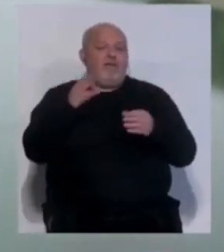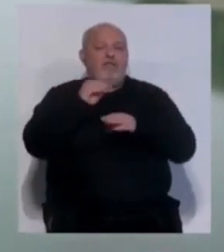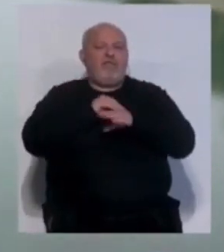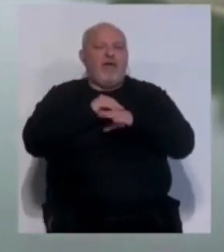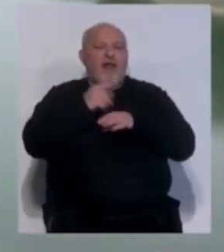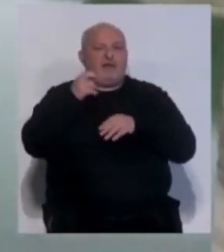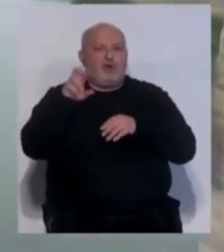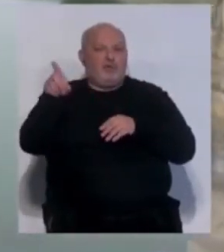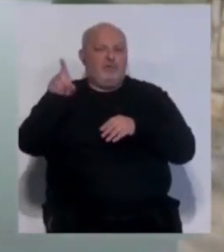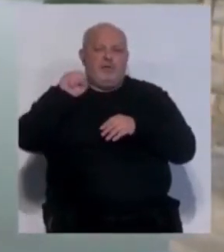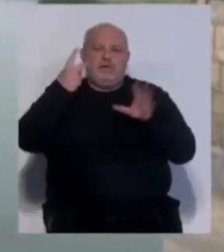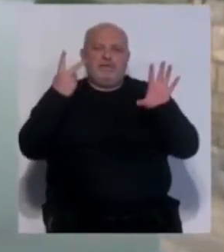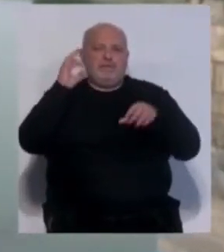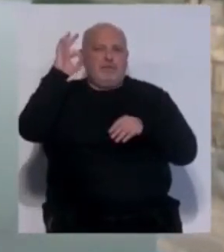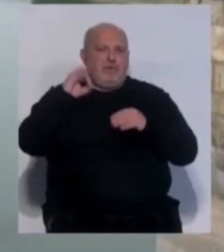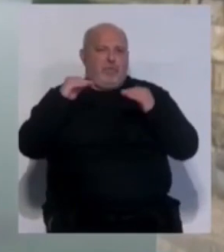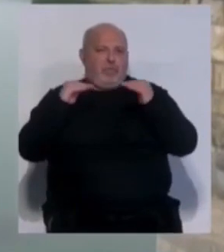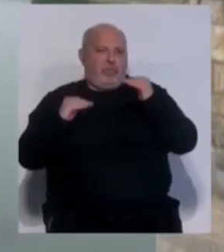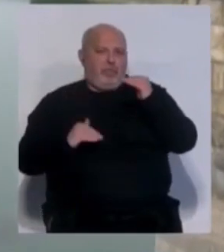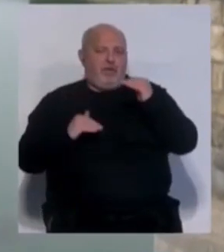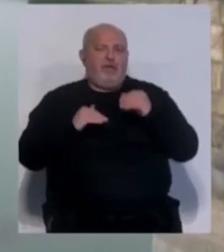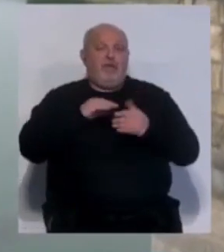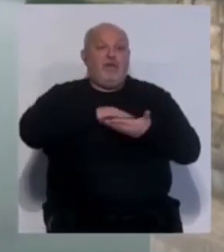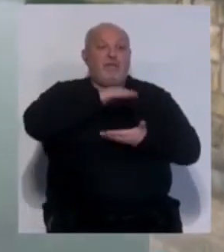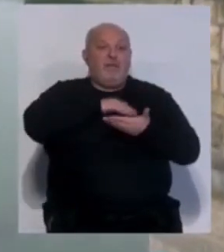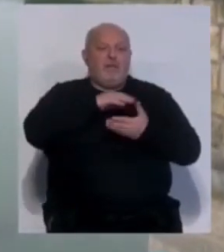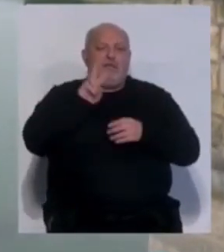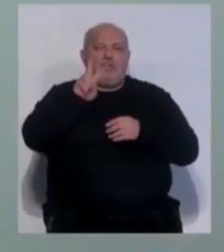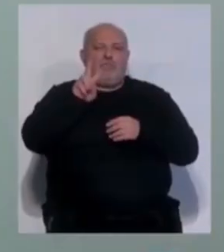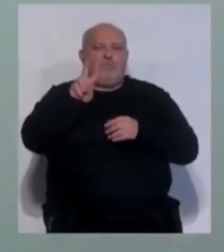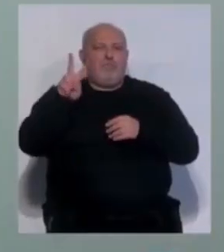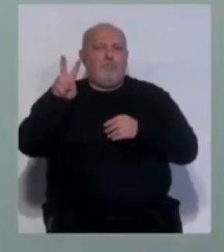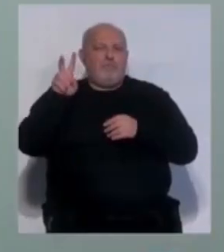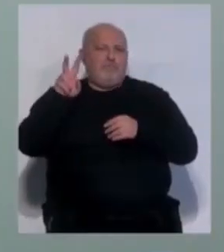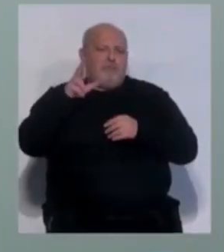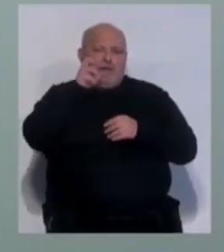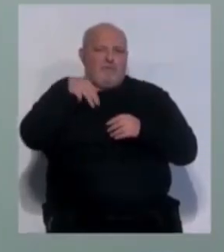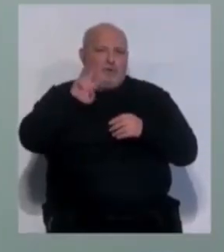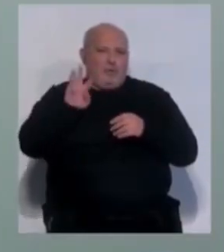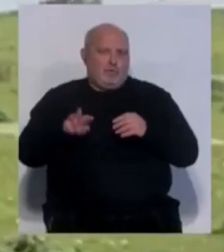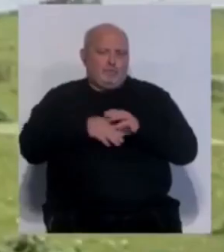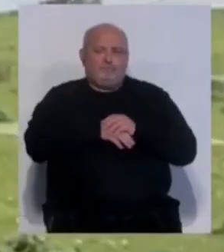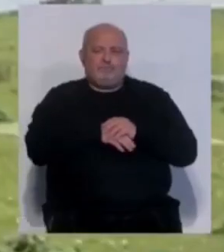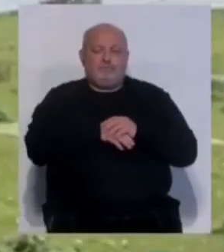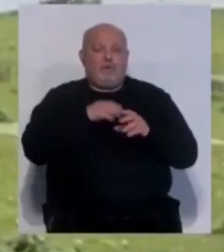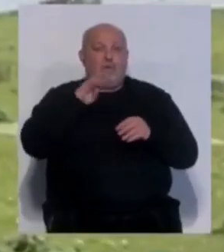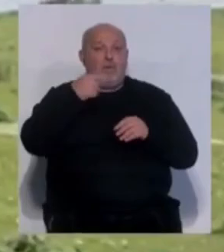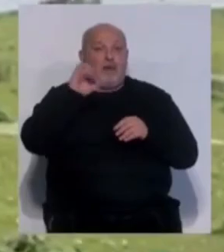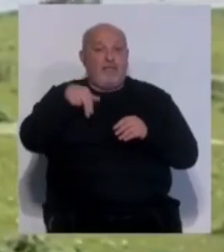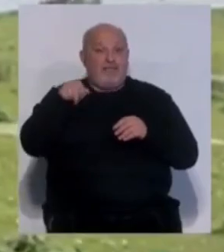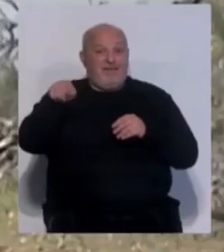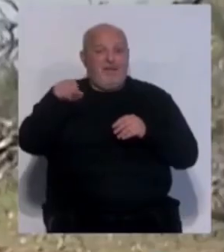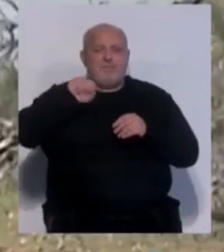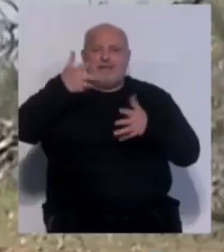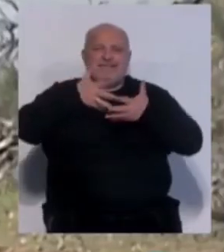Zahara El Gastor, con poco más de un 7% de llenado y una capacidad de 222 hectómetros cúbicos. Guadalcacín, el